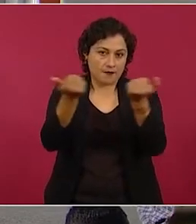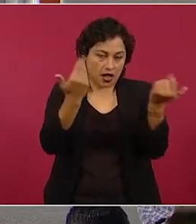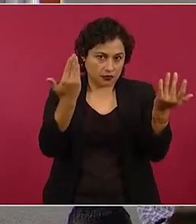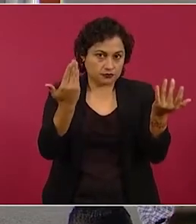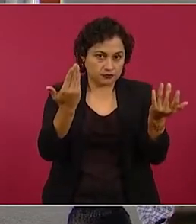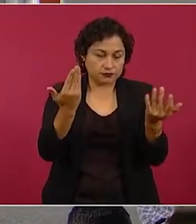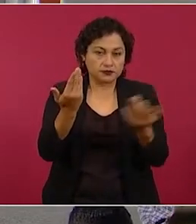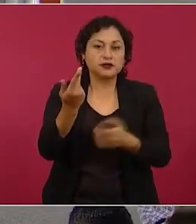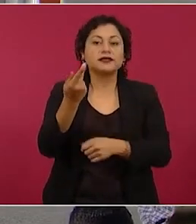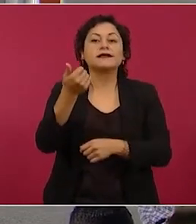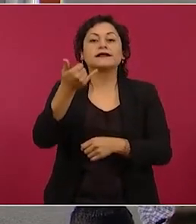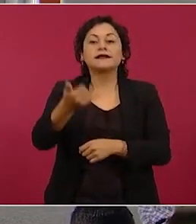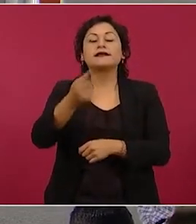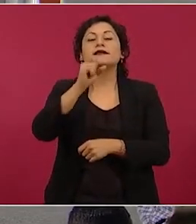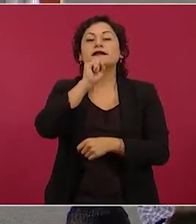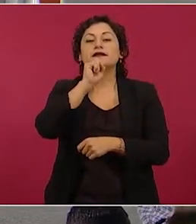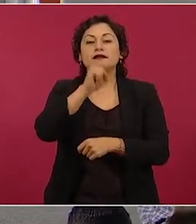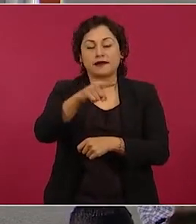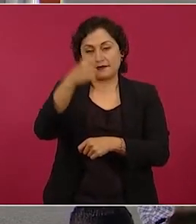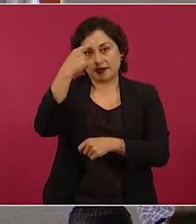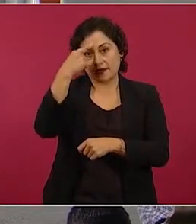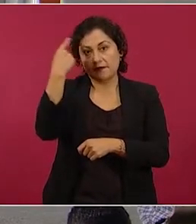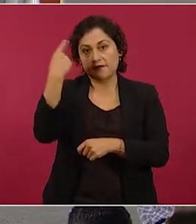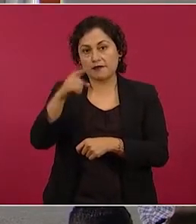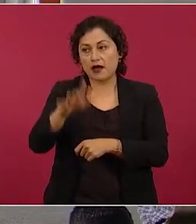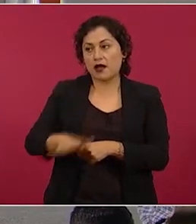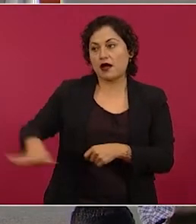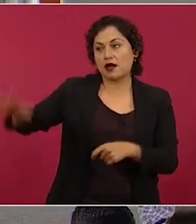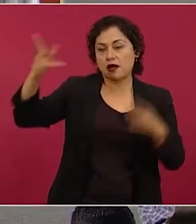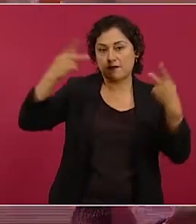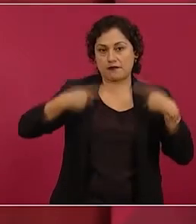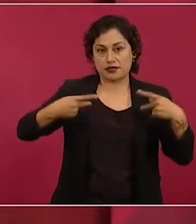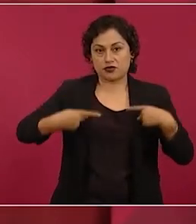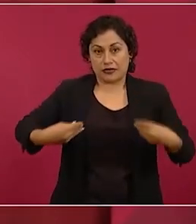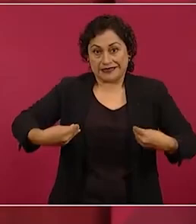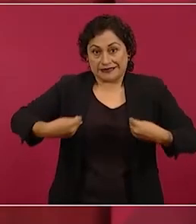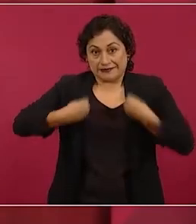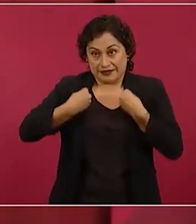los que viven en toda la región, todo el sureste